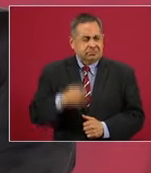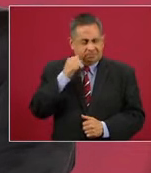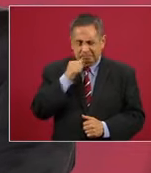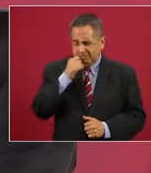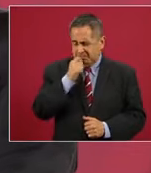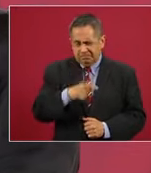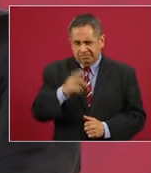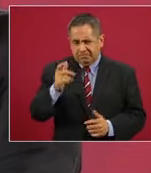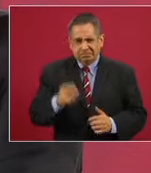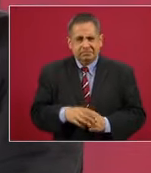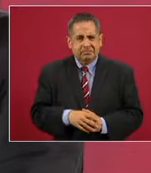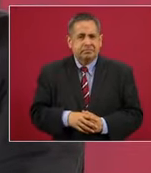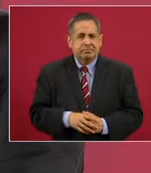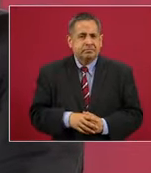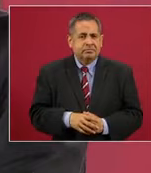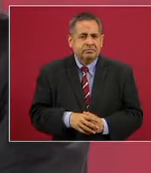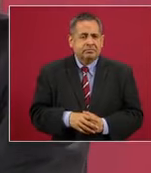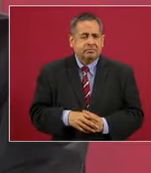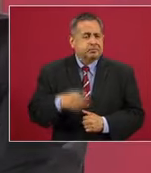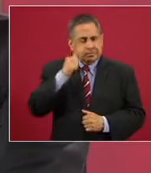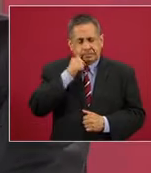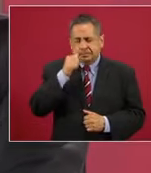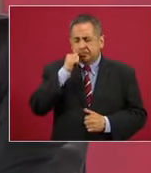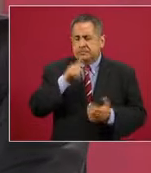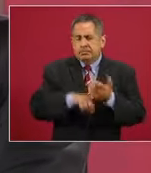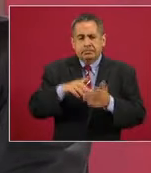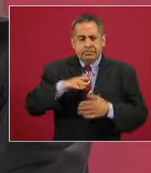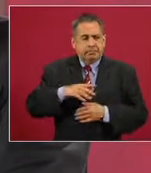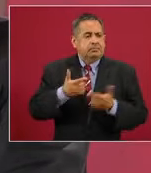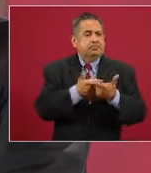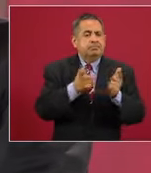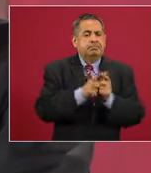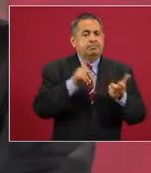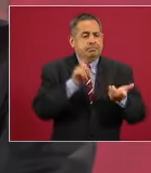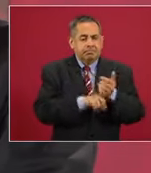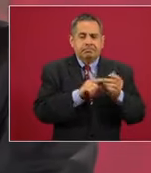Siempre existen grupos